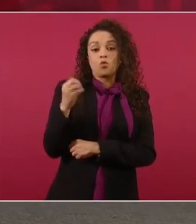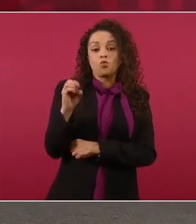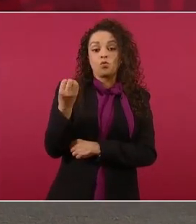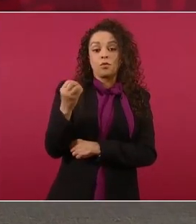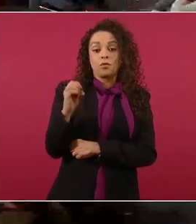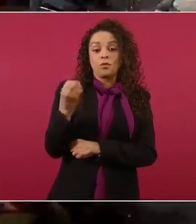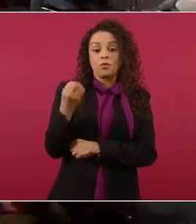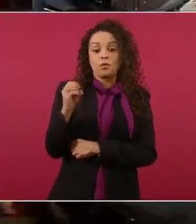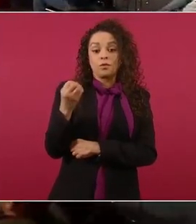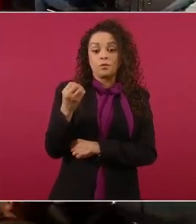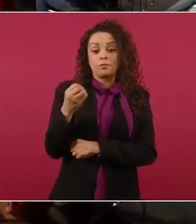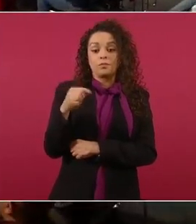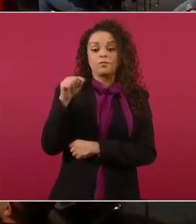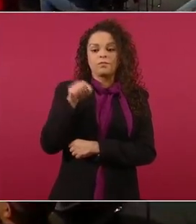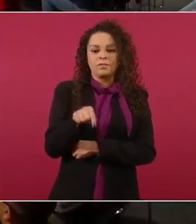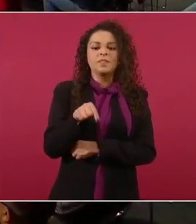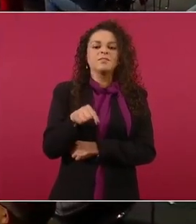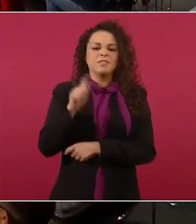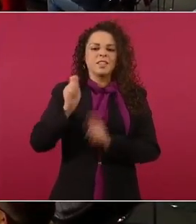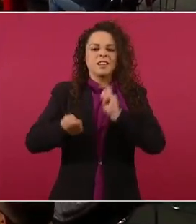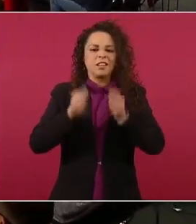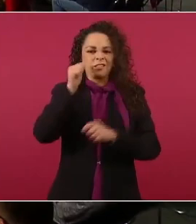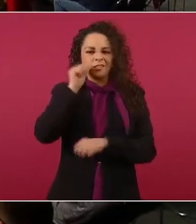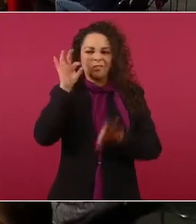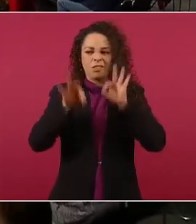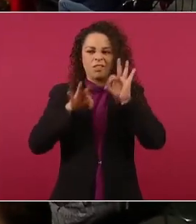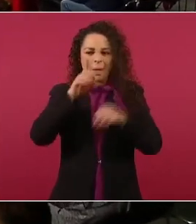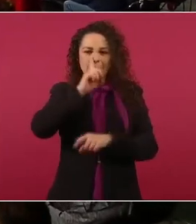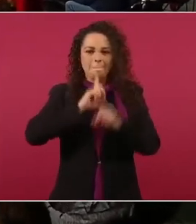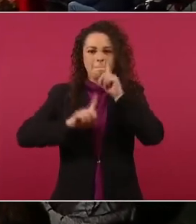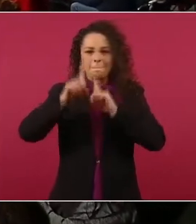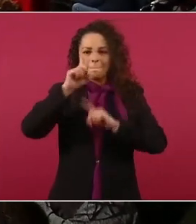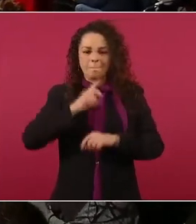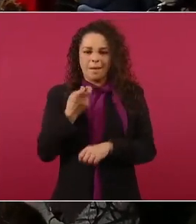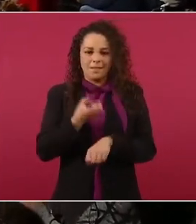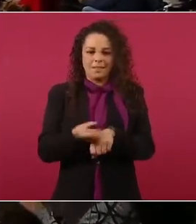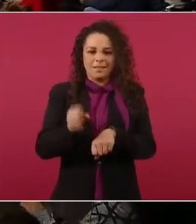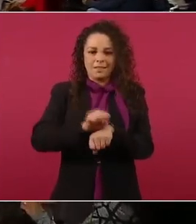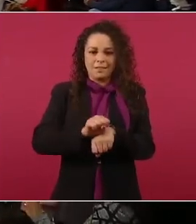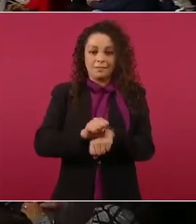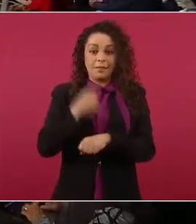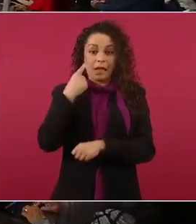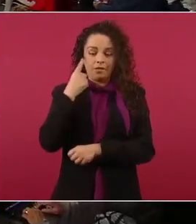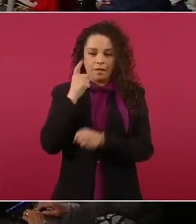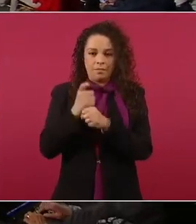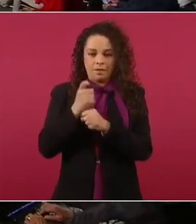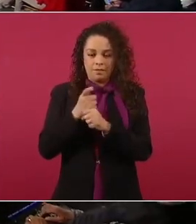la sección. ¿Quién es quién? En las mentiras de la semana. Vamos con la primera.